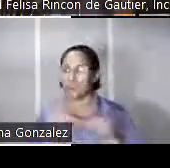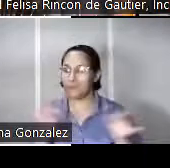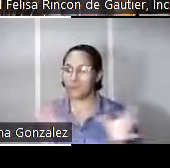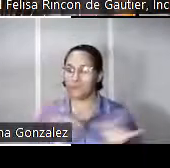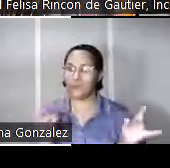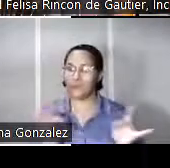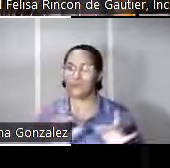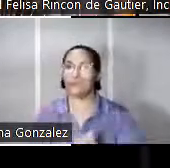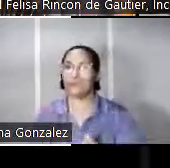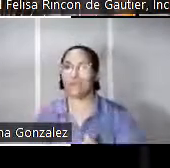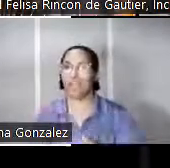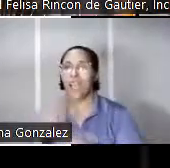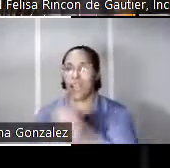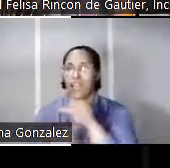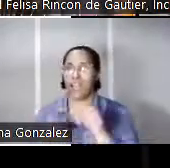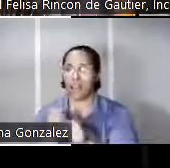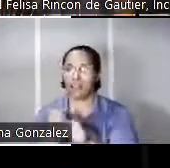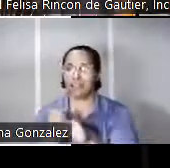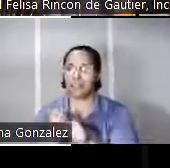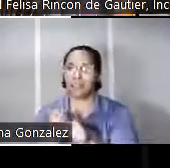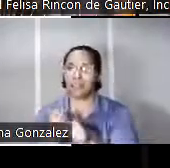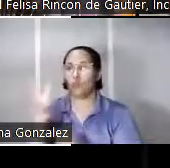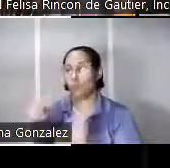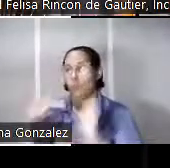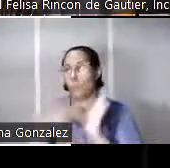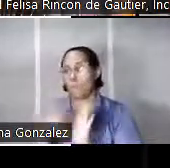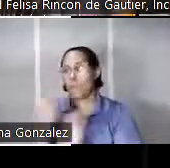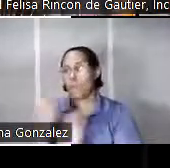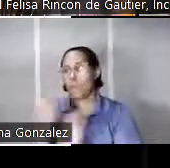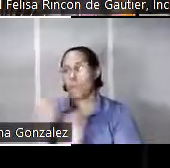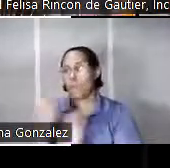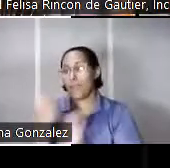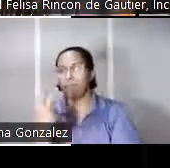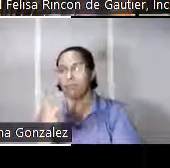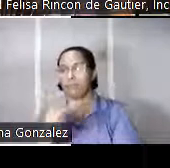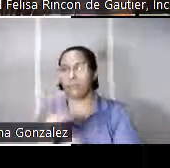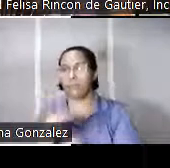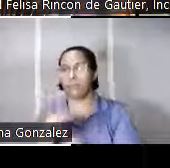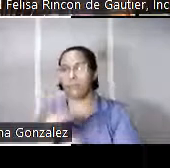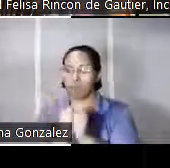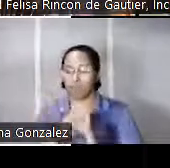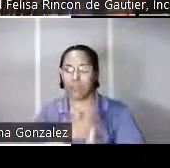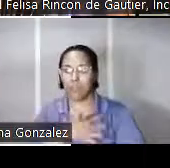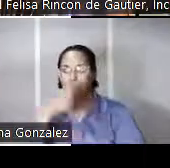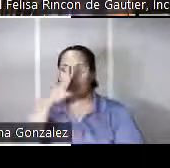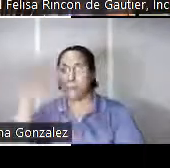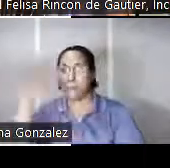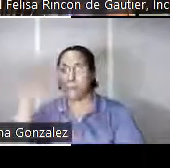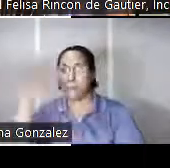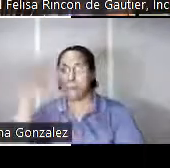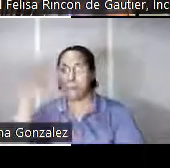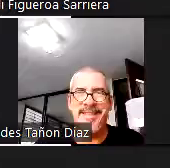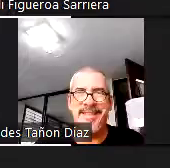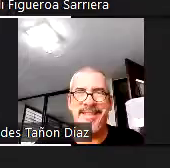en el año 2012 acompañé a mi padre a un tratamiento médico en La